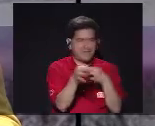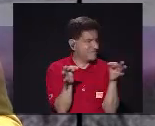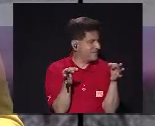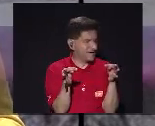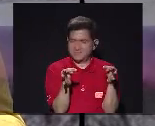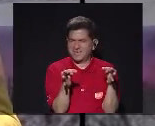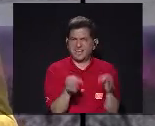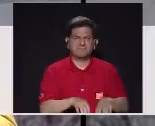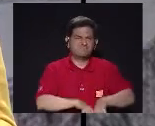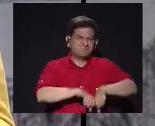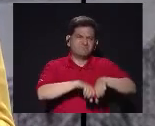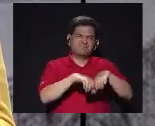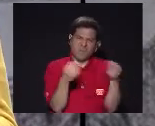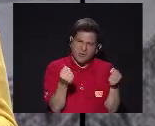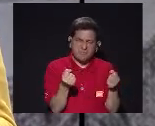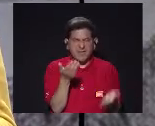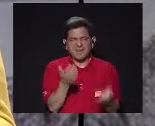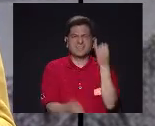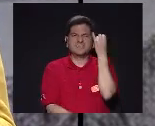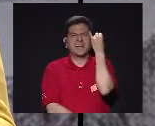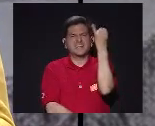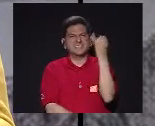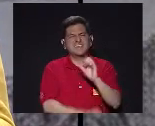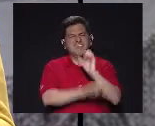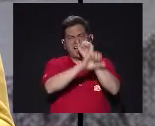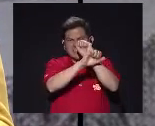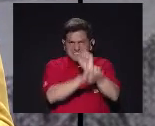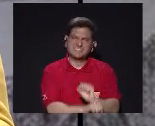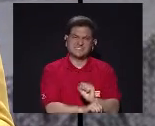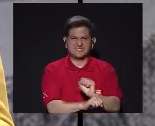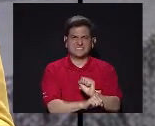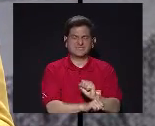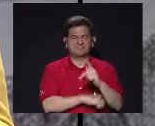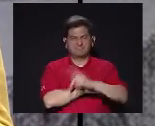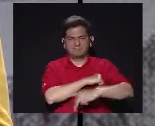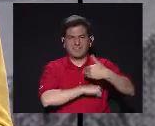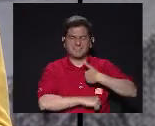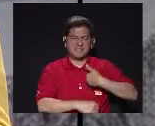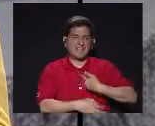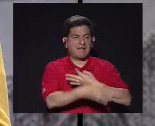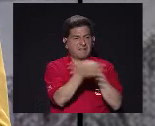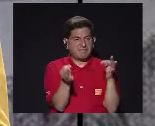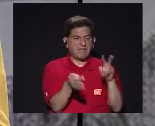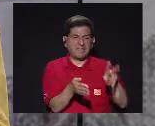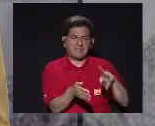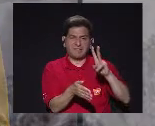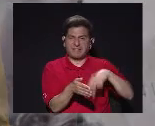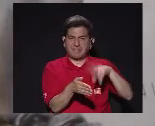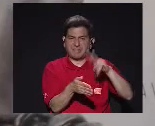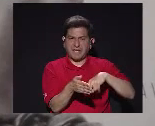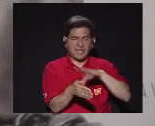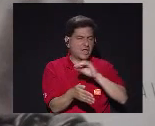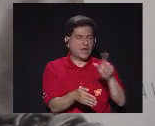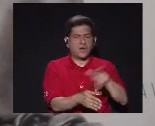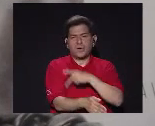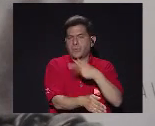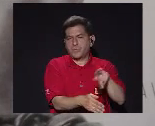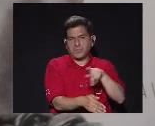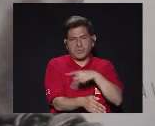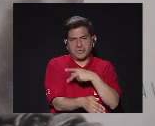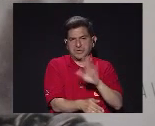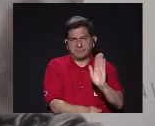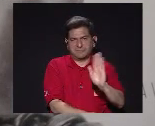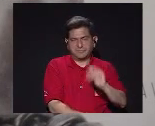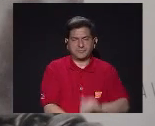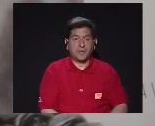Porque quisimos romper Con la idea tradicional Que hay en este país De los talleres de literatura O los talleres de poesía